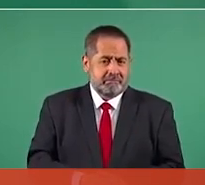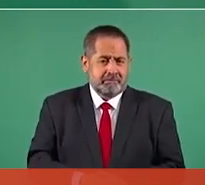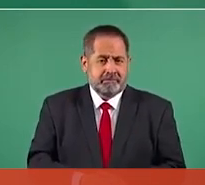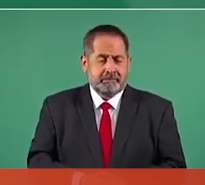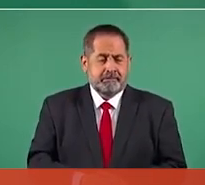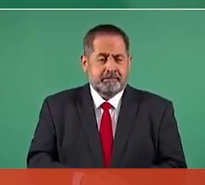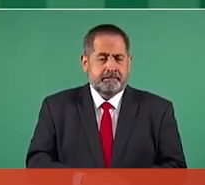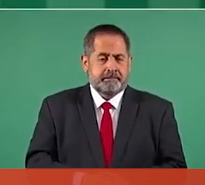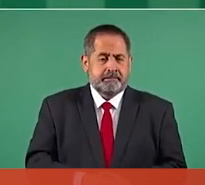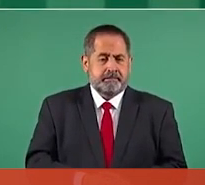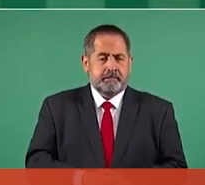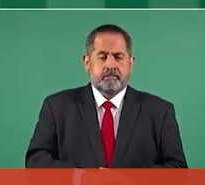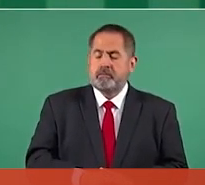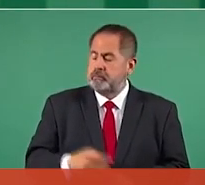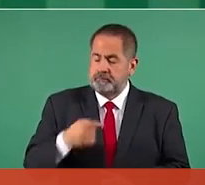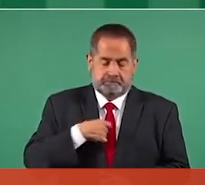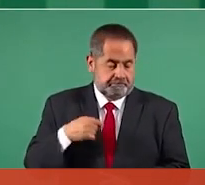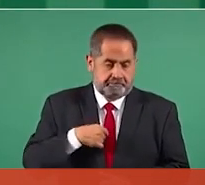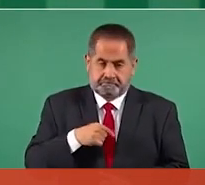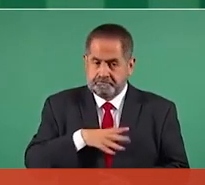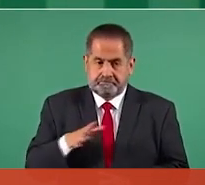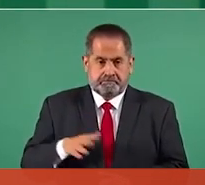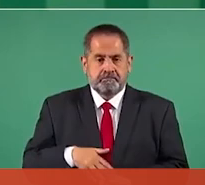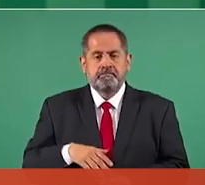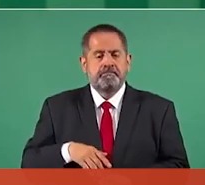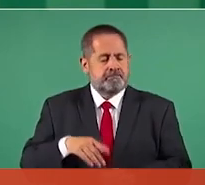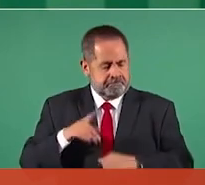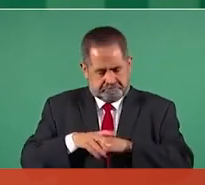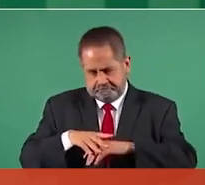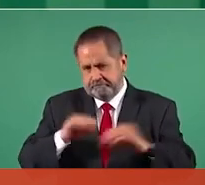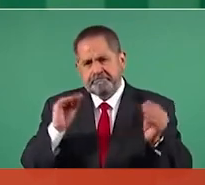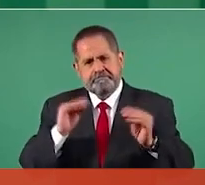Y yo voy a dar este debate